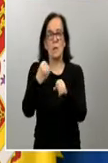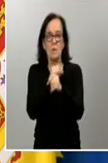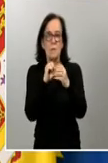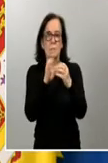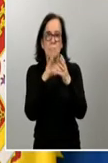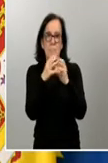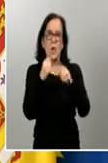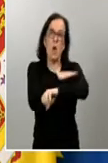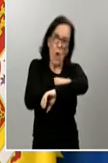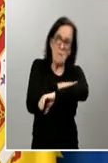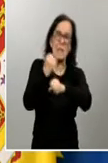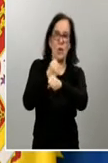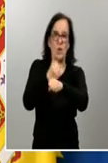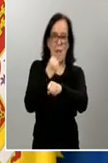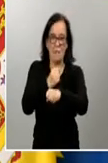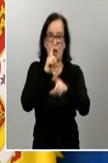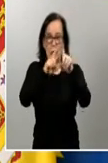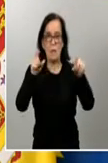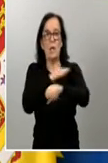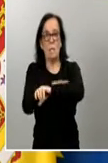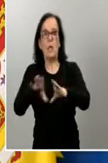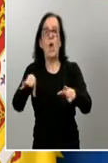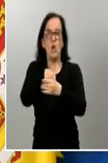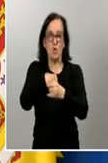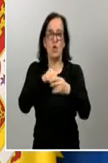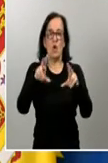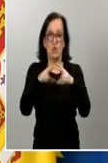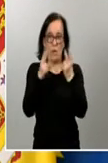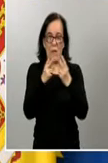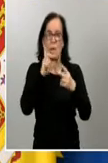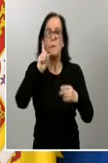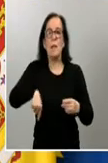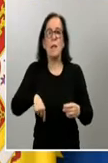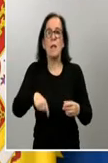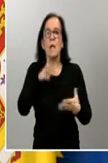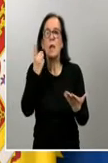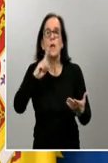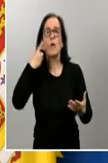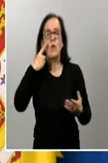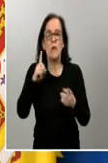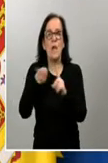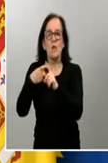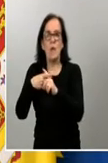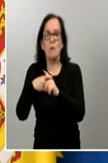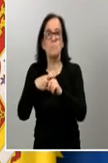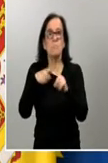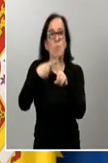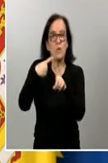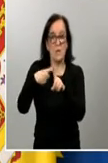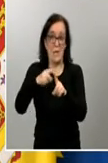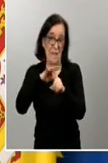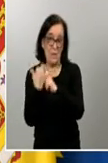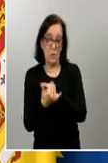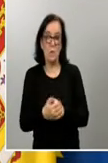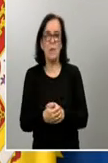el Ministerio de Trabajo y también con el Ministerio de Inclusión Social para encontrar una solución que fuera satisfactoria a esta